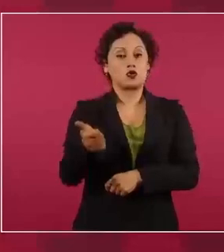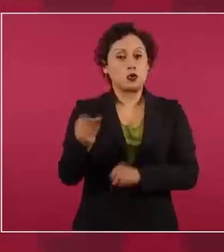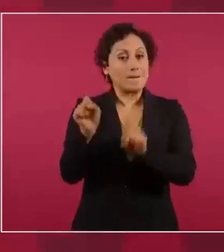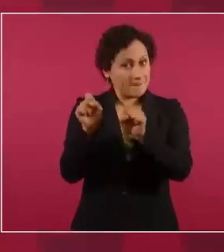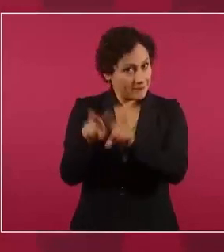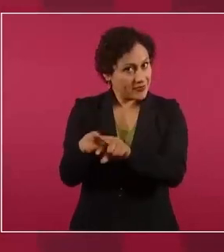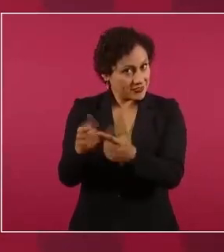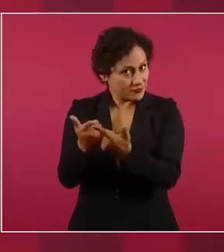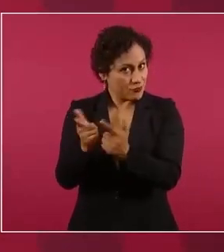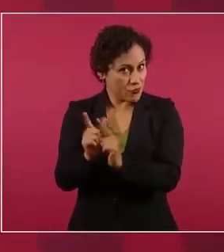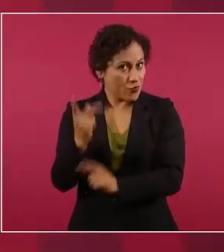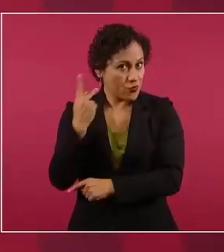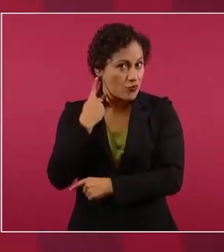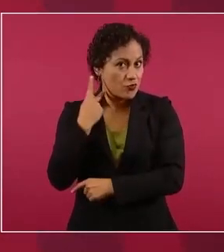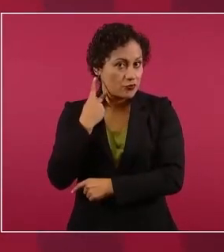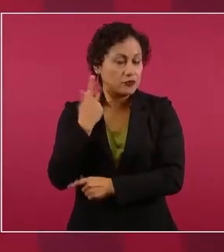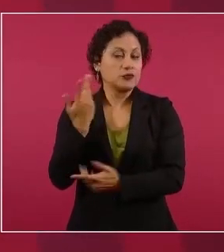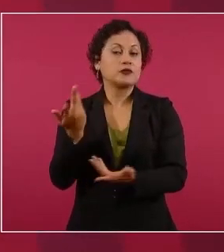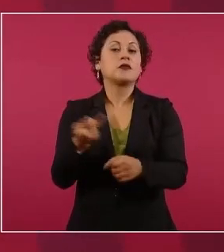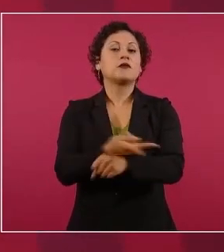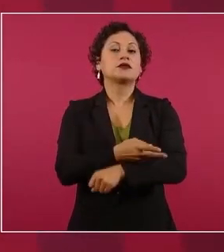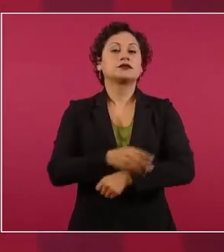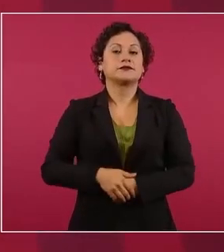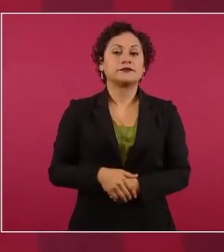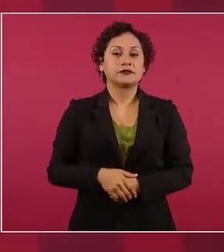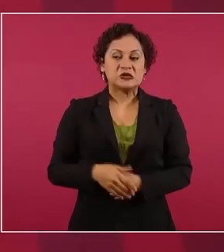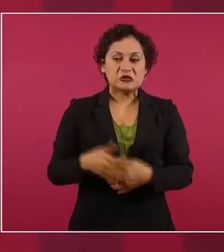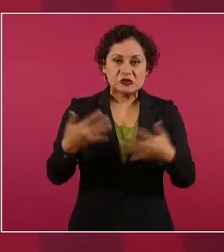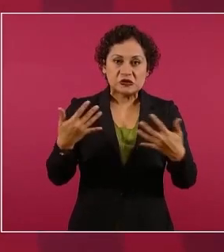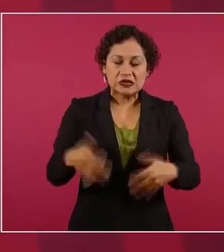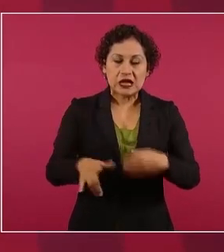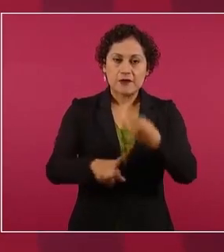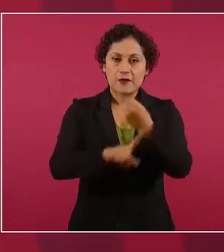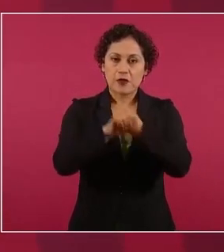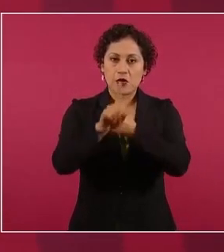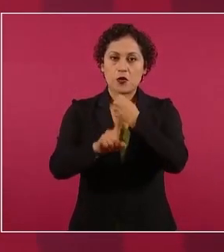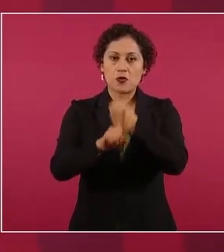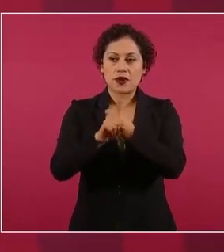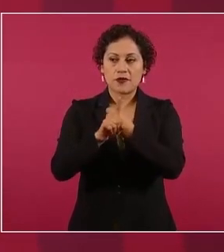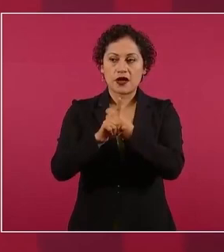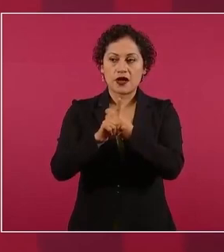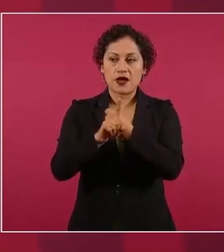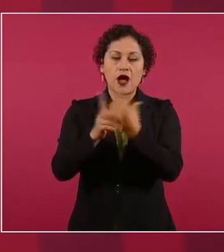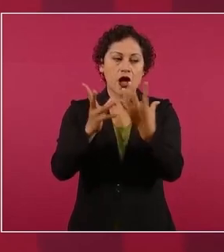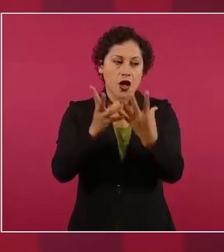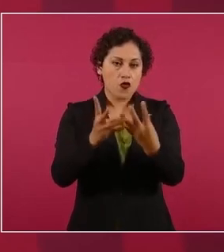pues en vez de resolver el problema lo mantienen